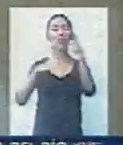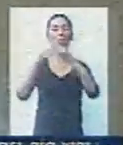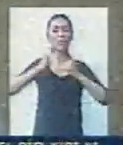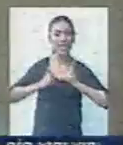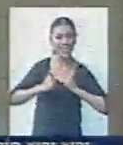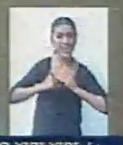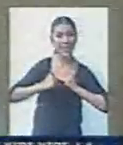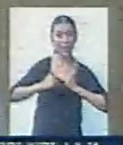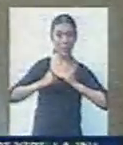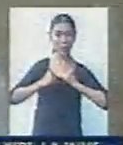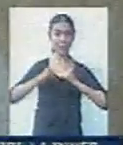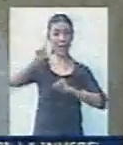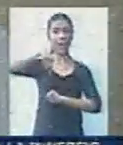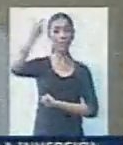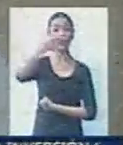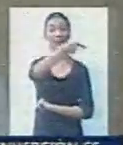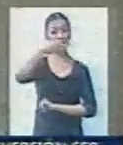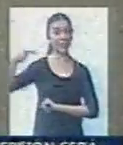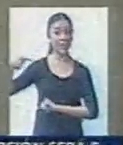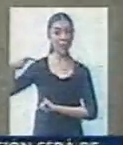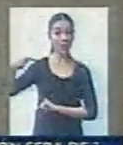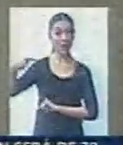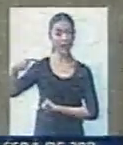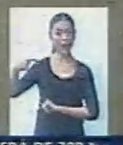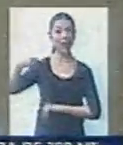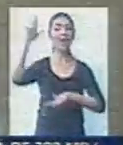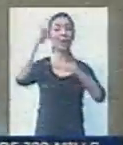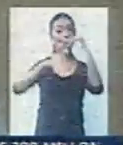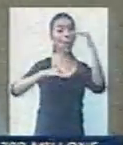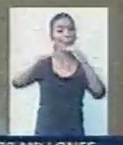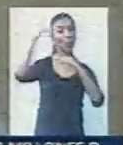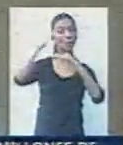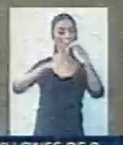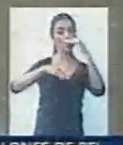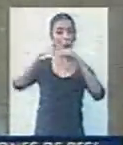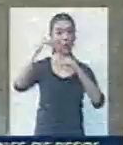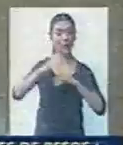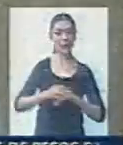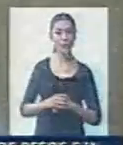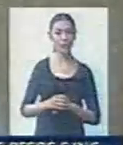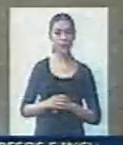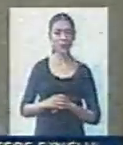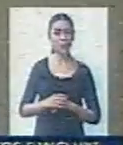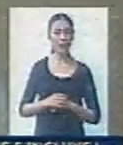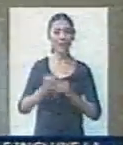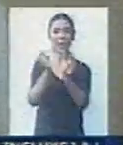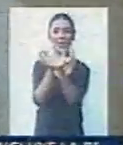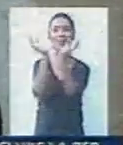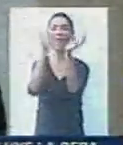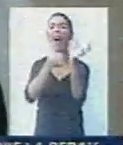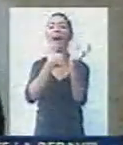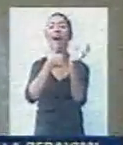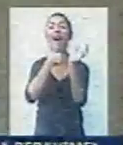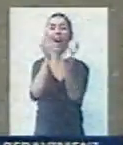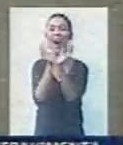Y en el transcurso de la semana próxima vamos a construir lo que es la fuente y todo lo que sería